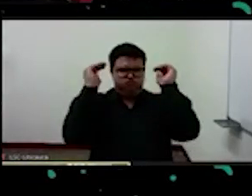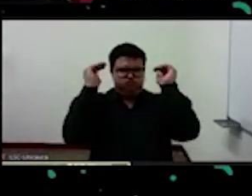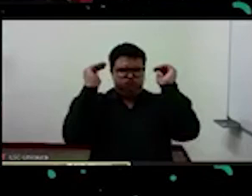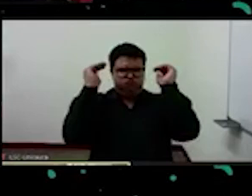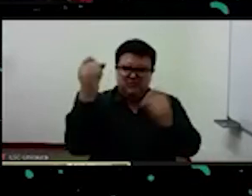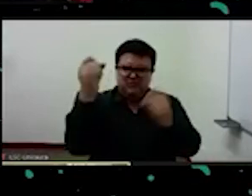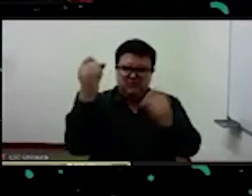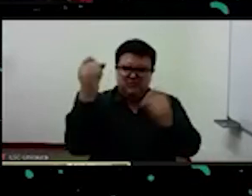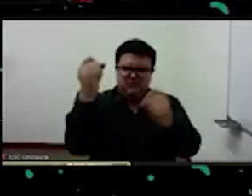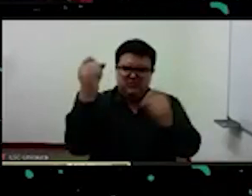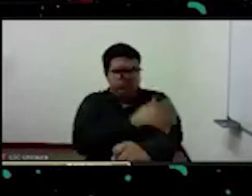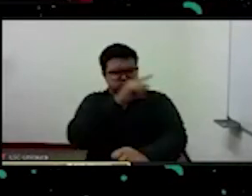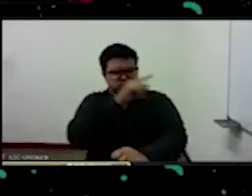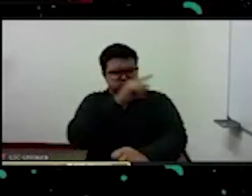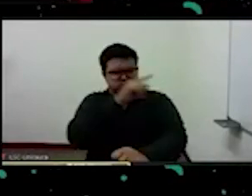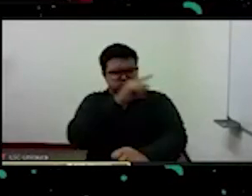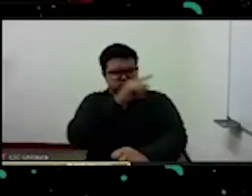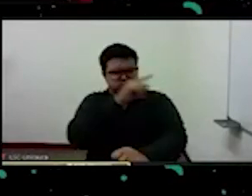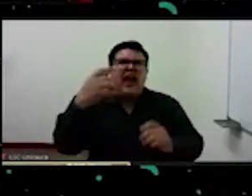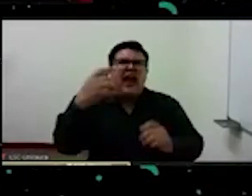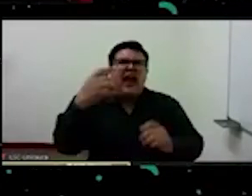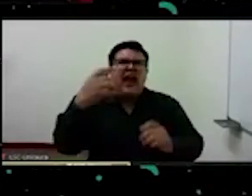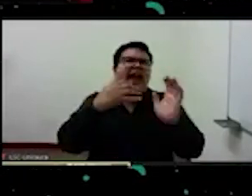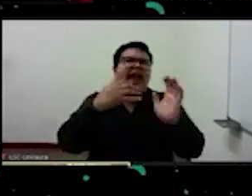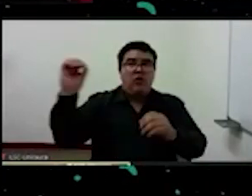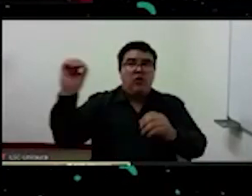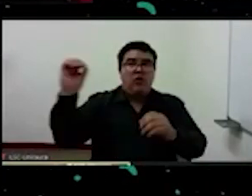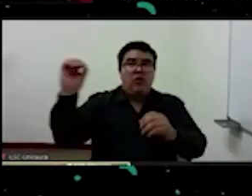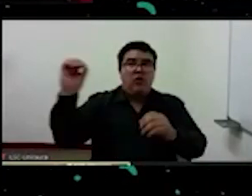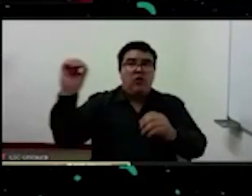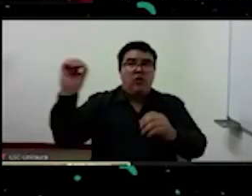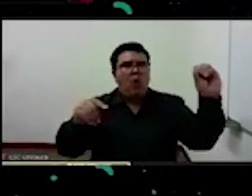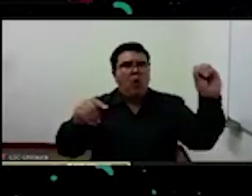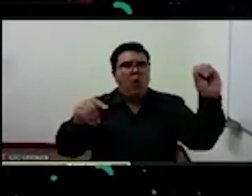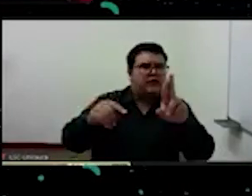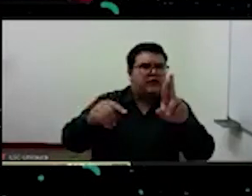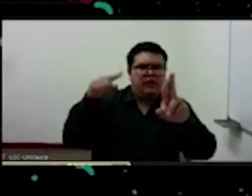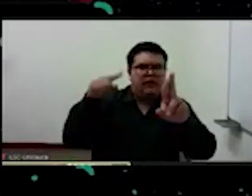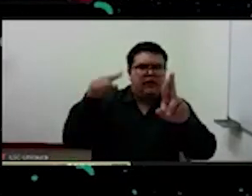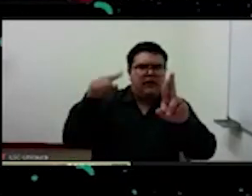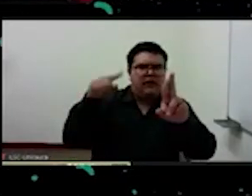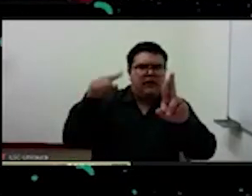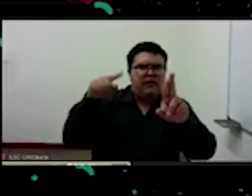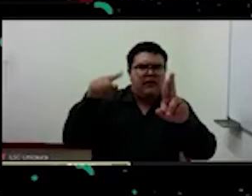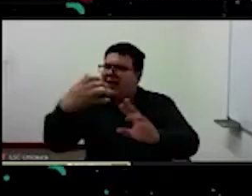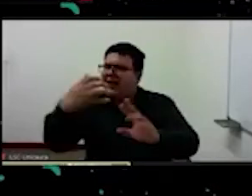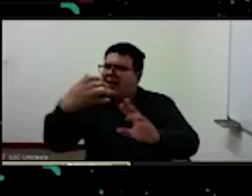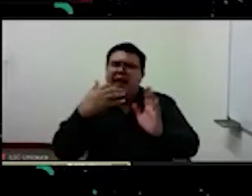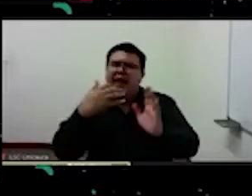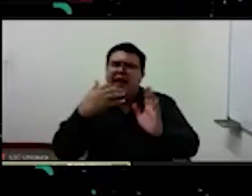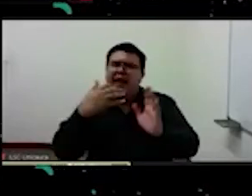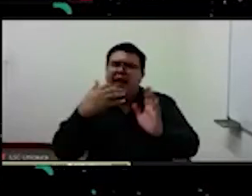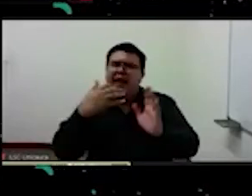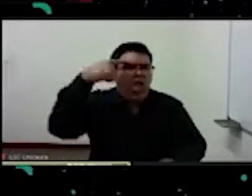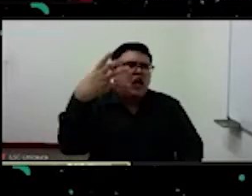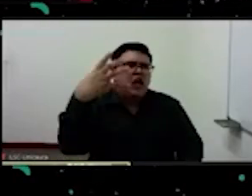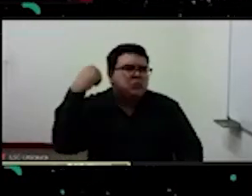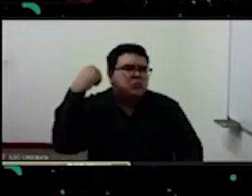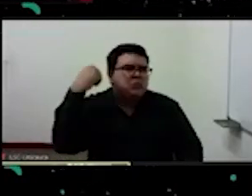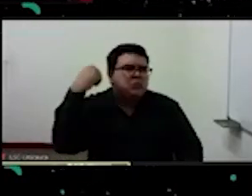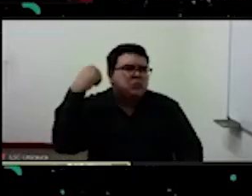diferente a los pensamientos no occidentales a partir del mito cosmogónico de la religión